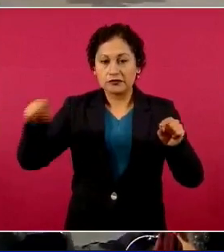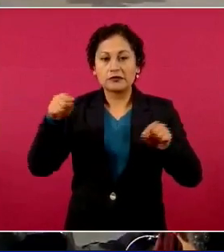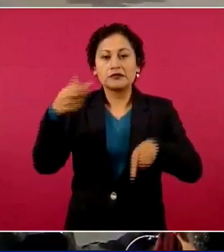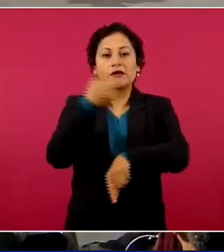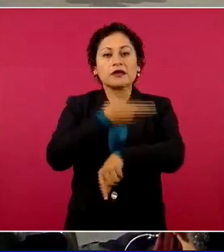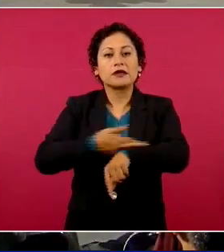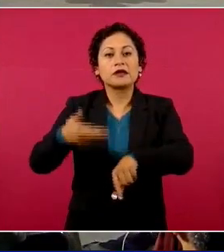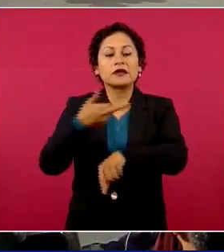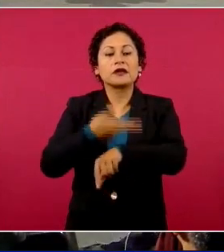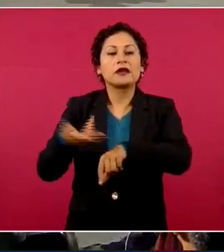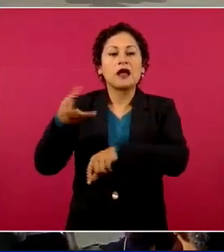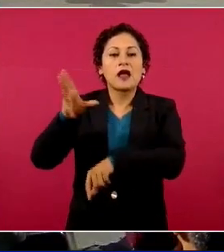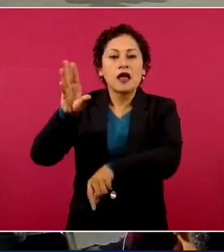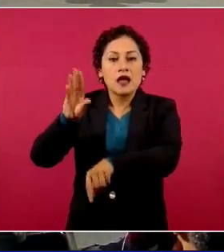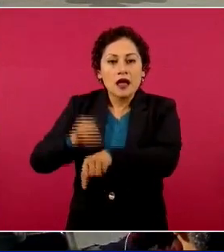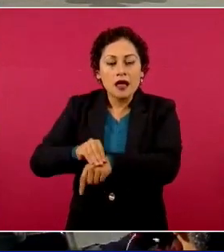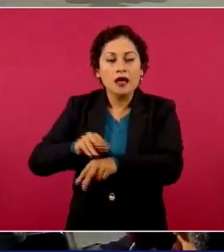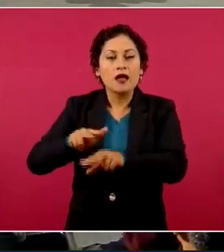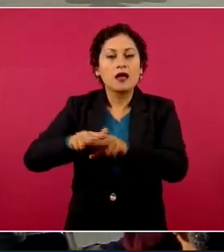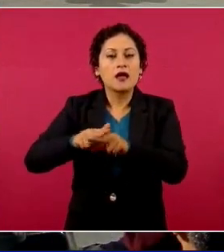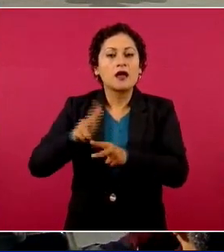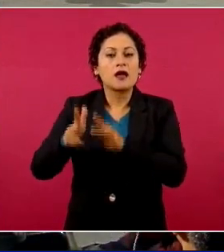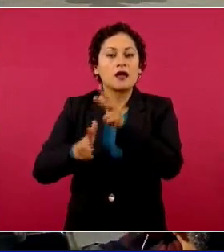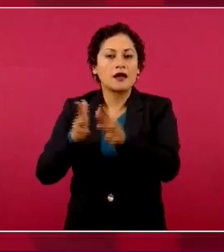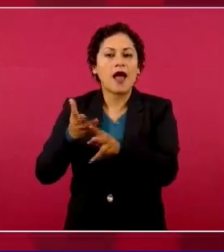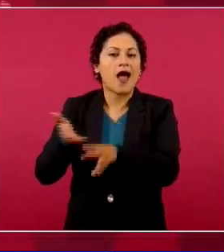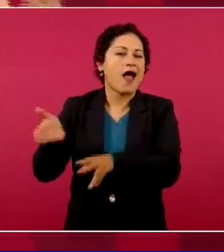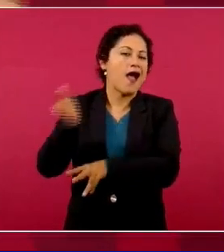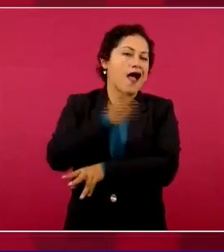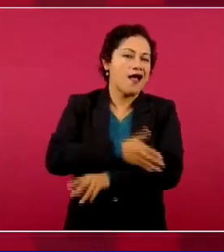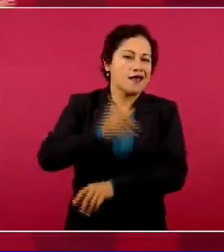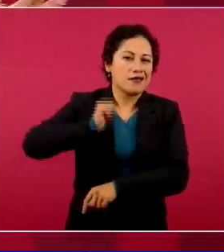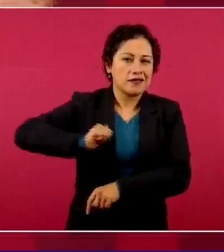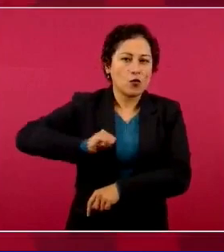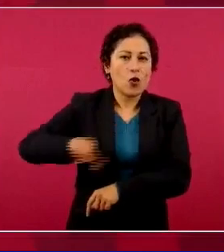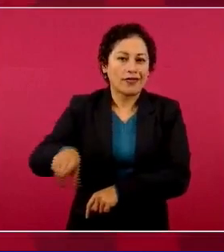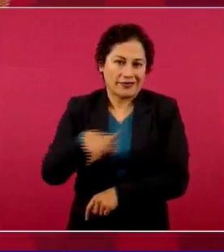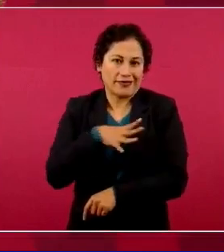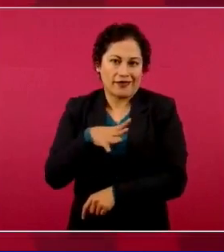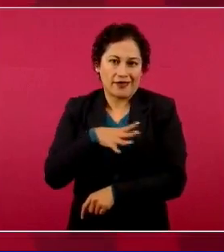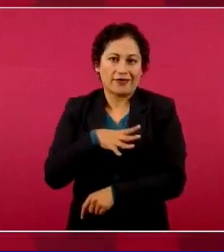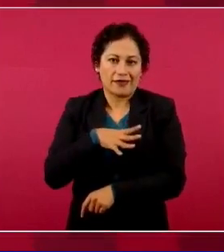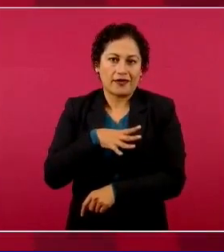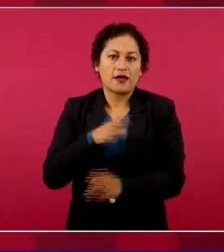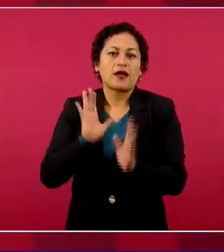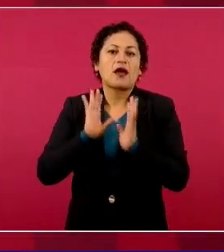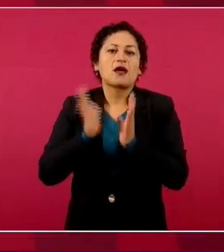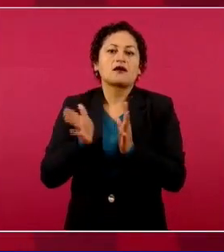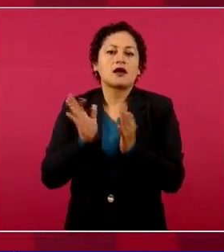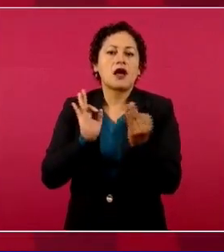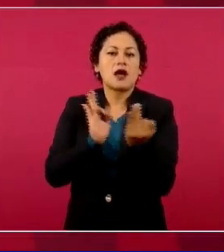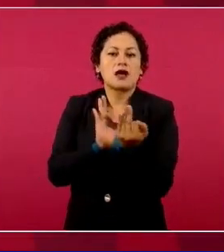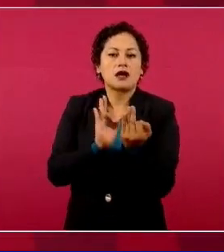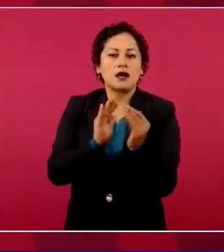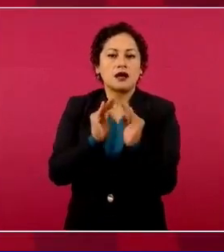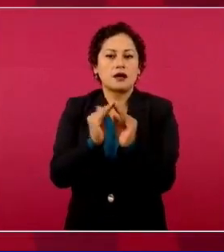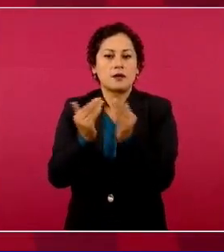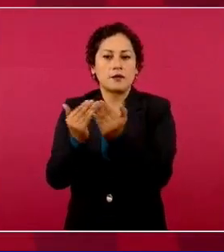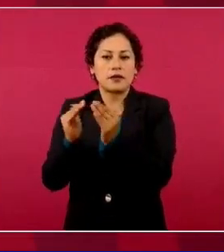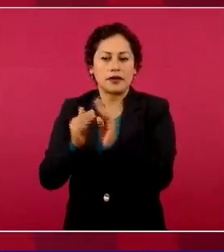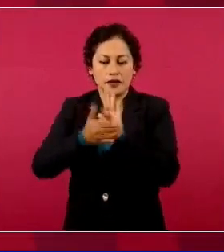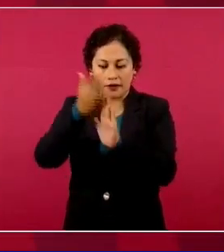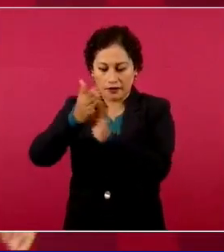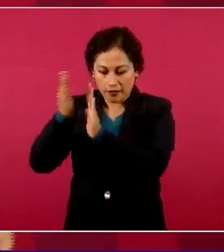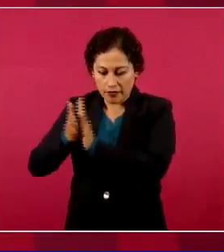del ferrocarril del sureste, ya se habían construido viviendas. Entonces, había una